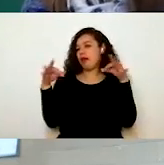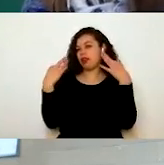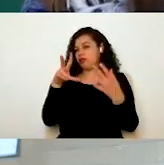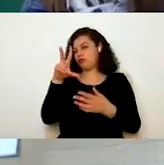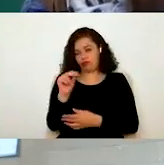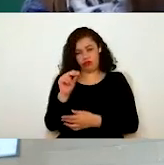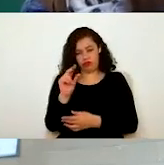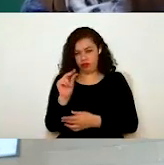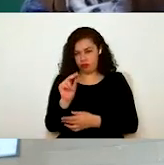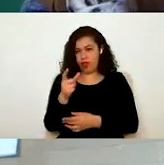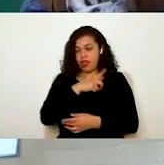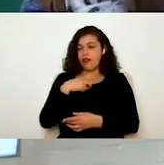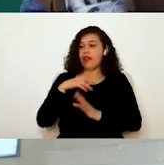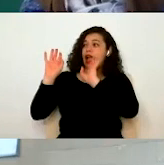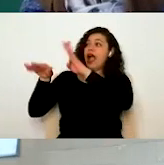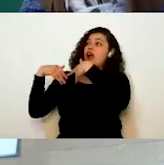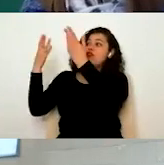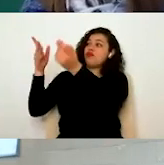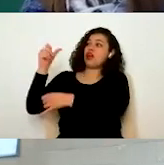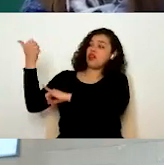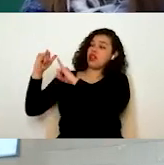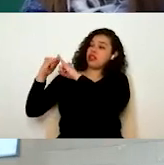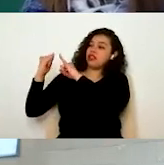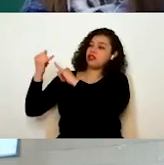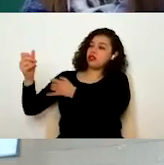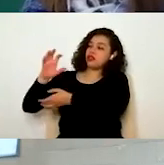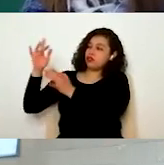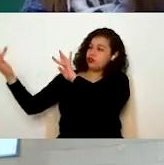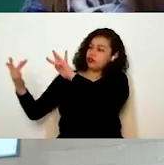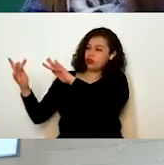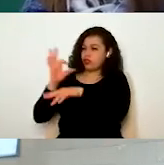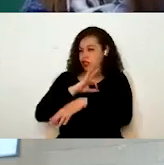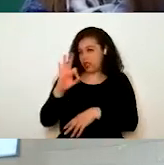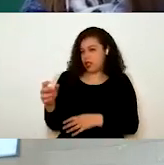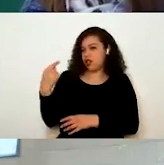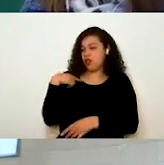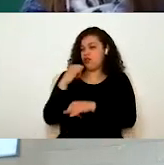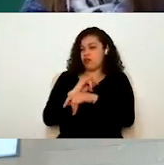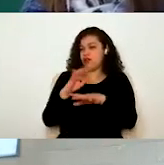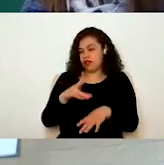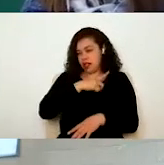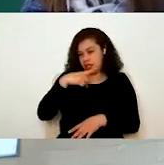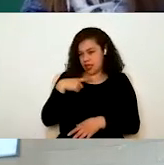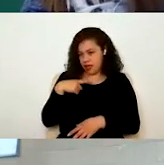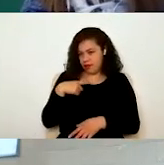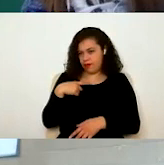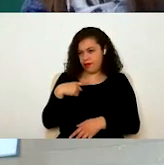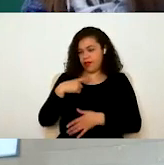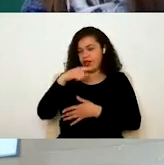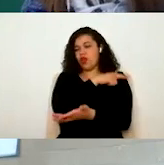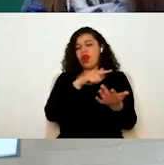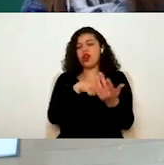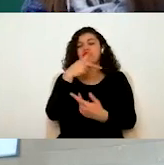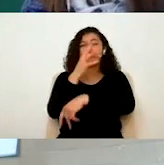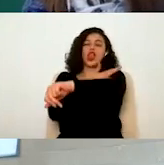instancias. Y yo como mesa, lo que les puedo dar para eso es esta información de la instancia donde pueden